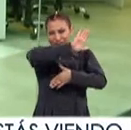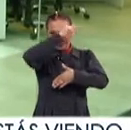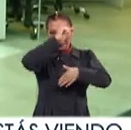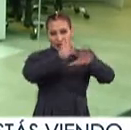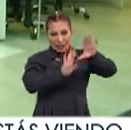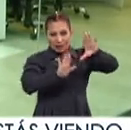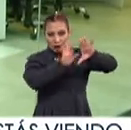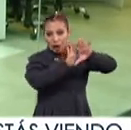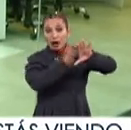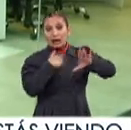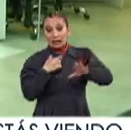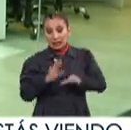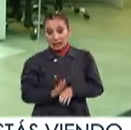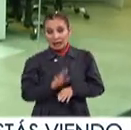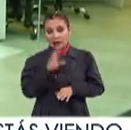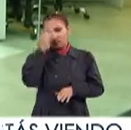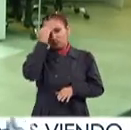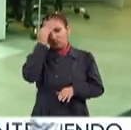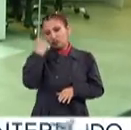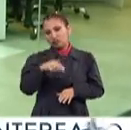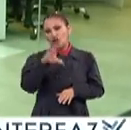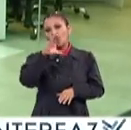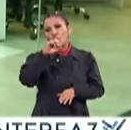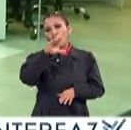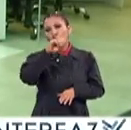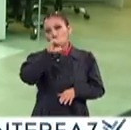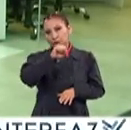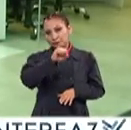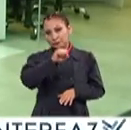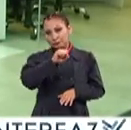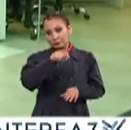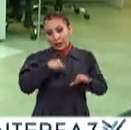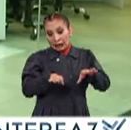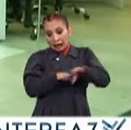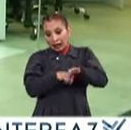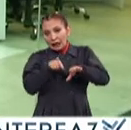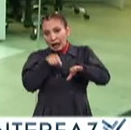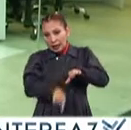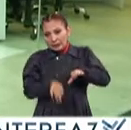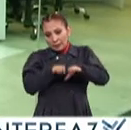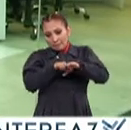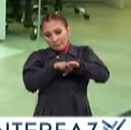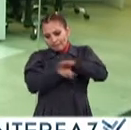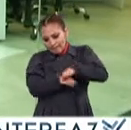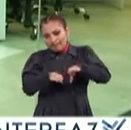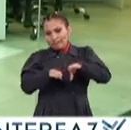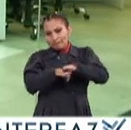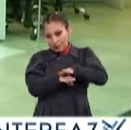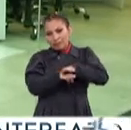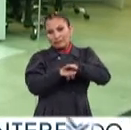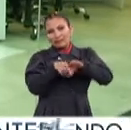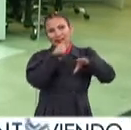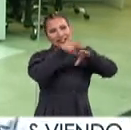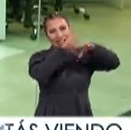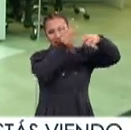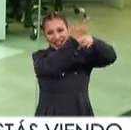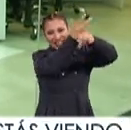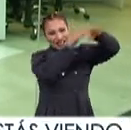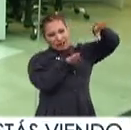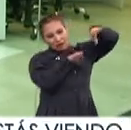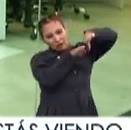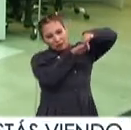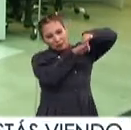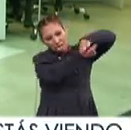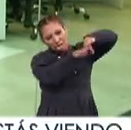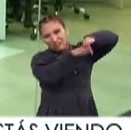república Y la placa conocidísima de Cocos Que es la que hace subducción bajo la norteamericana Esto es que penetra